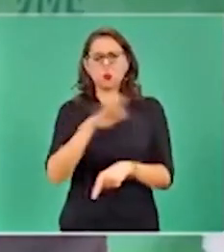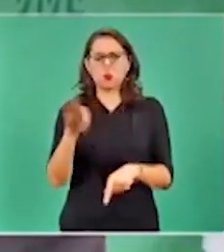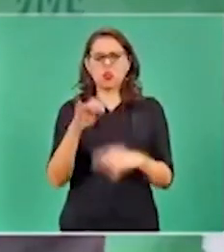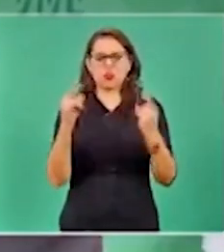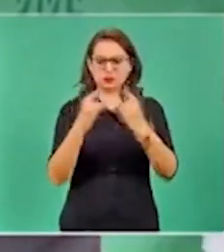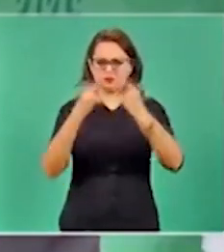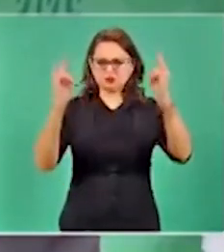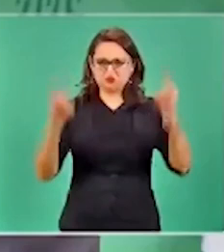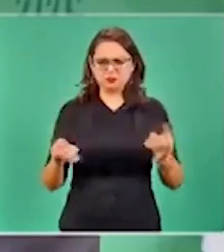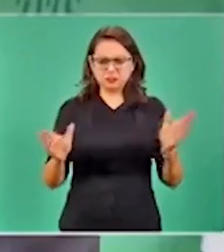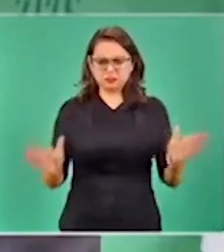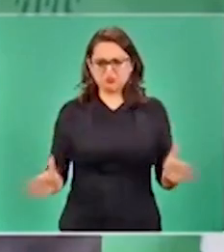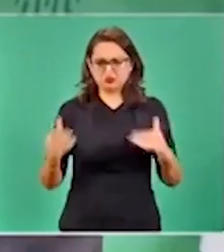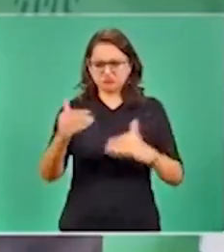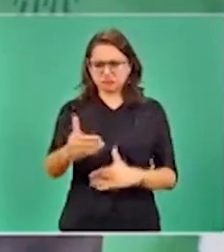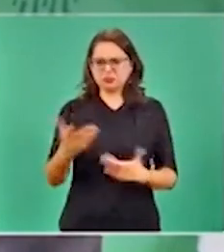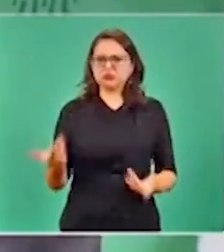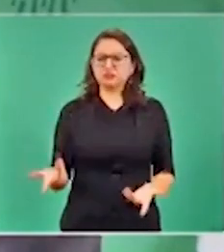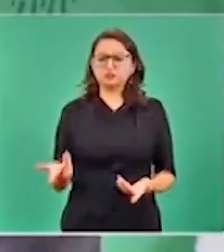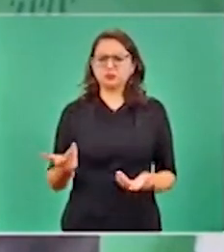imagínense los conservadores,